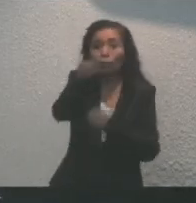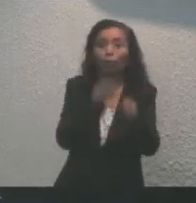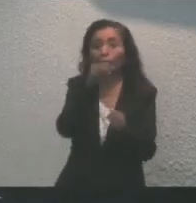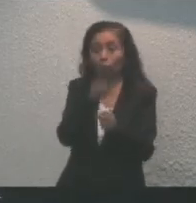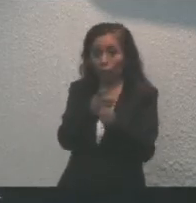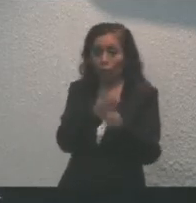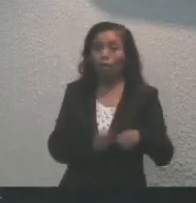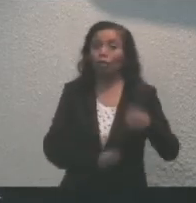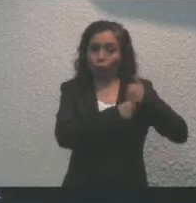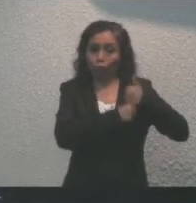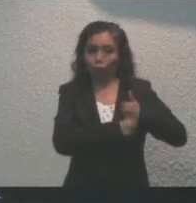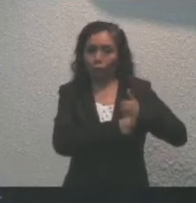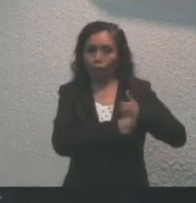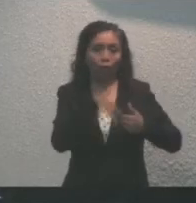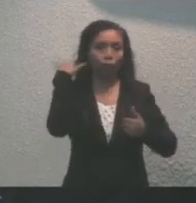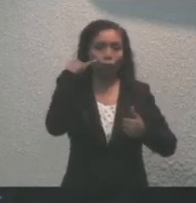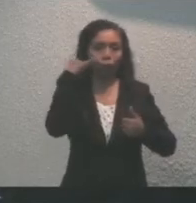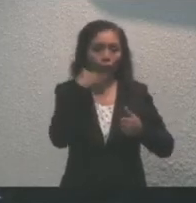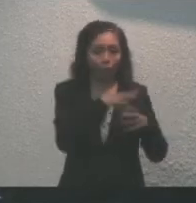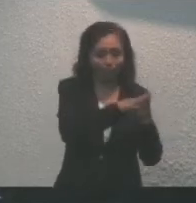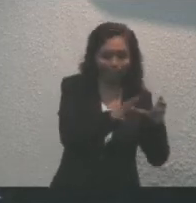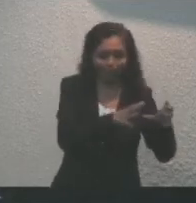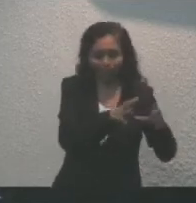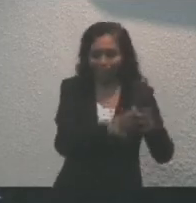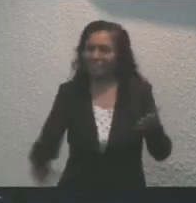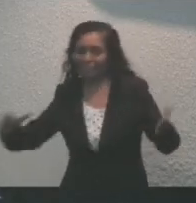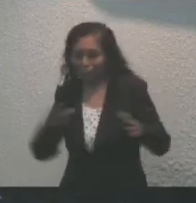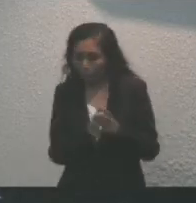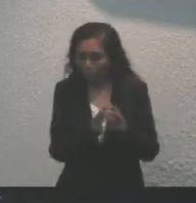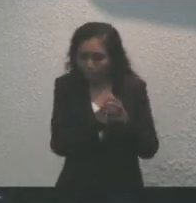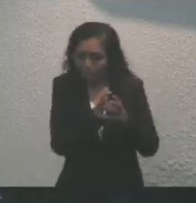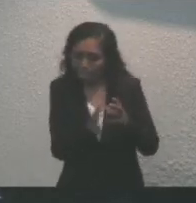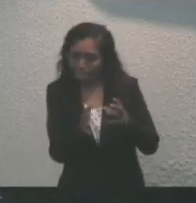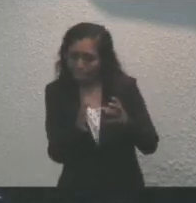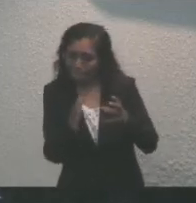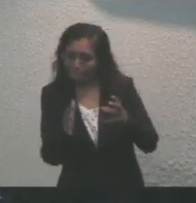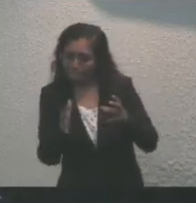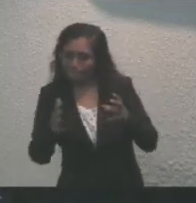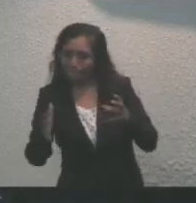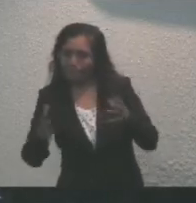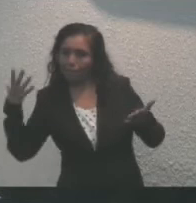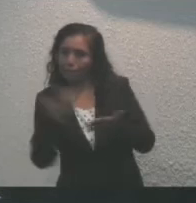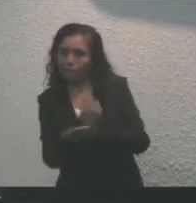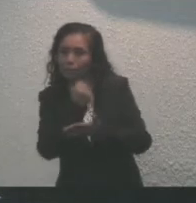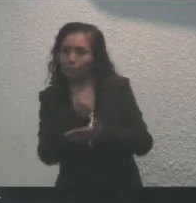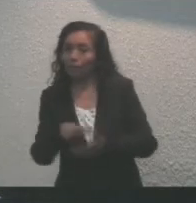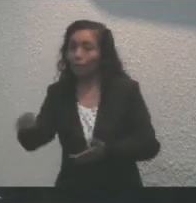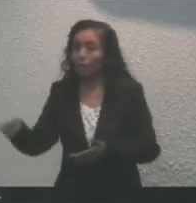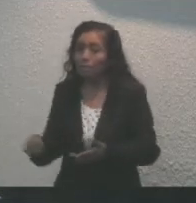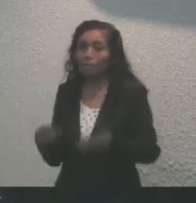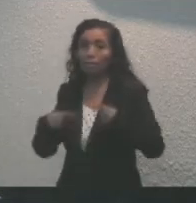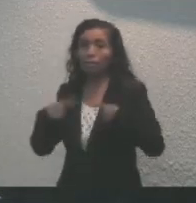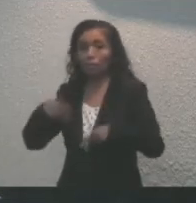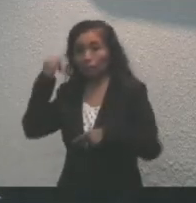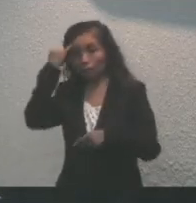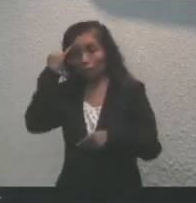el ejército yucateco se reorganizara y ganara espacios de nuevo. Eso obligó a los indígenas